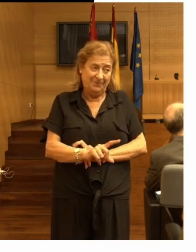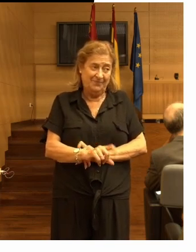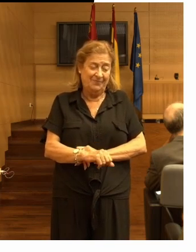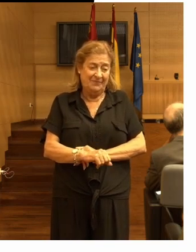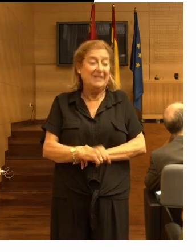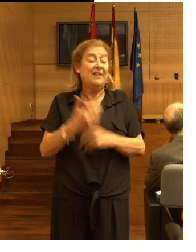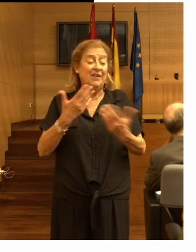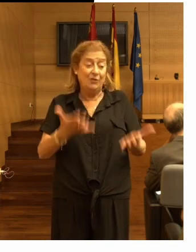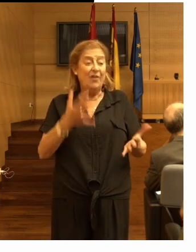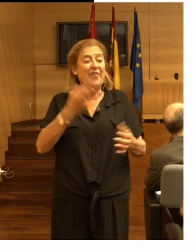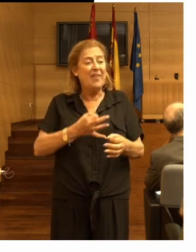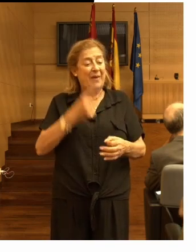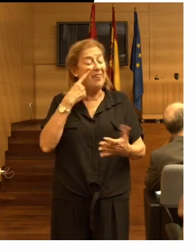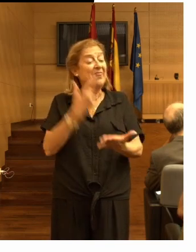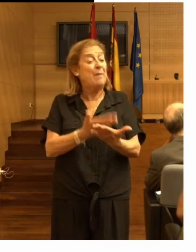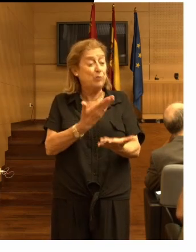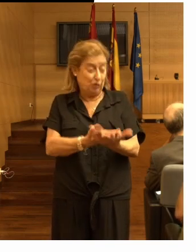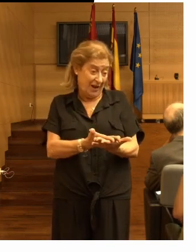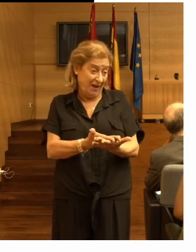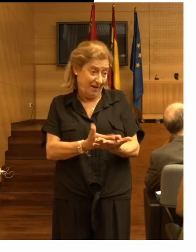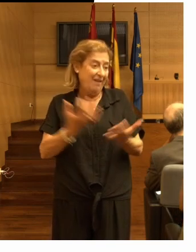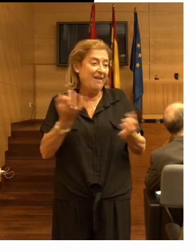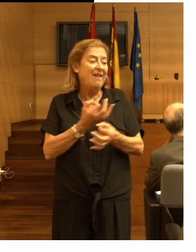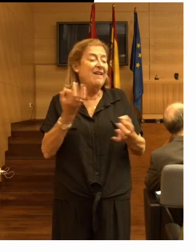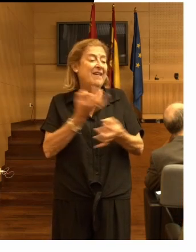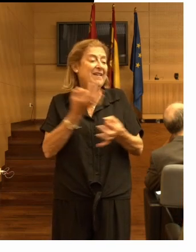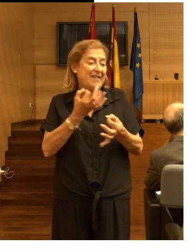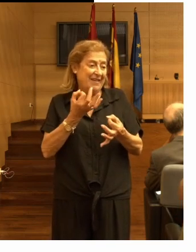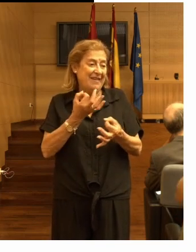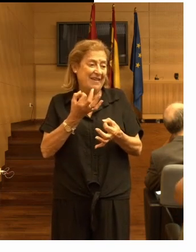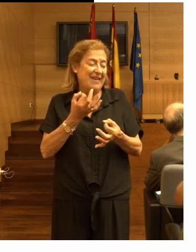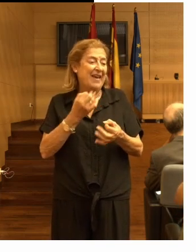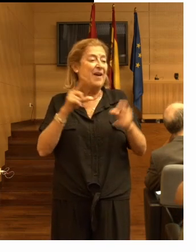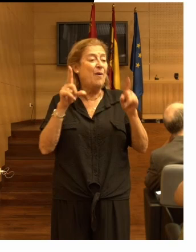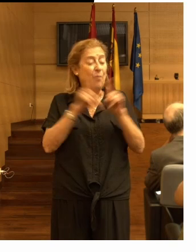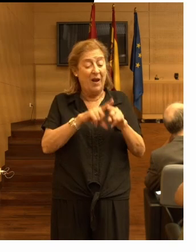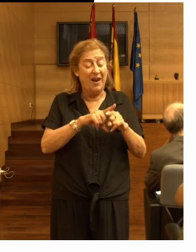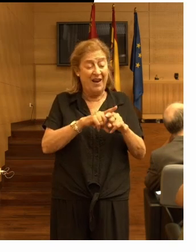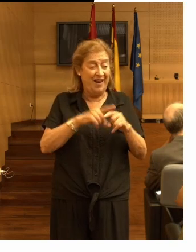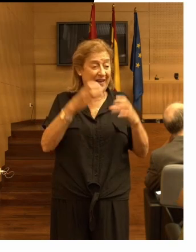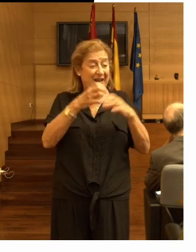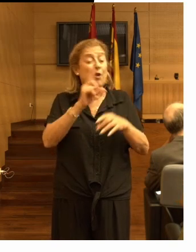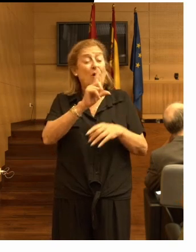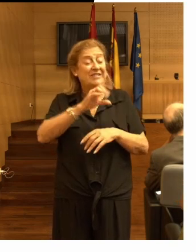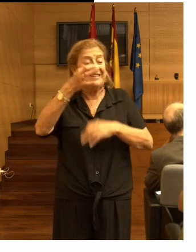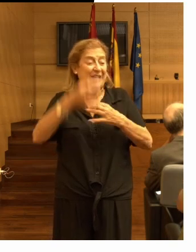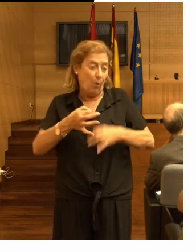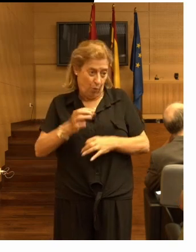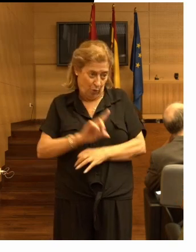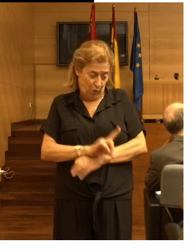así que había que demostrar que de hecho no eran dispositivos seguros